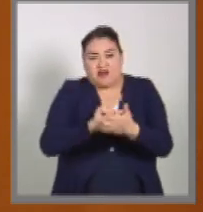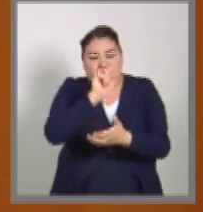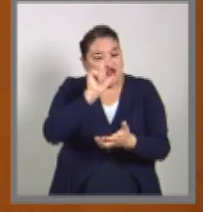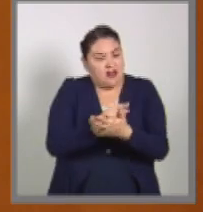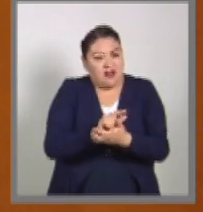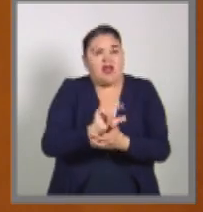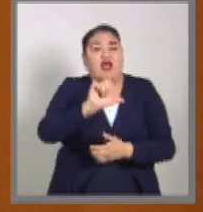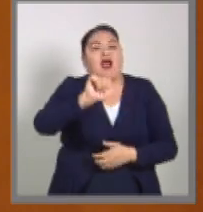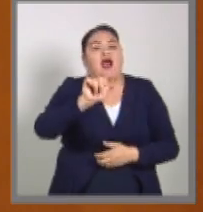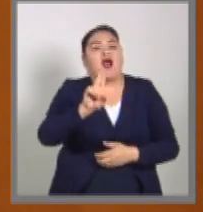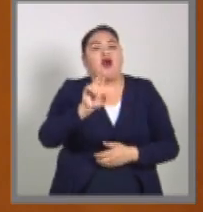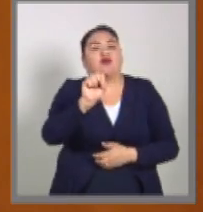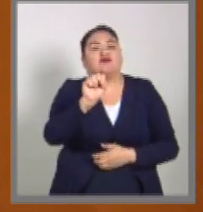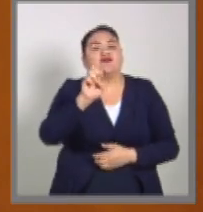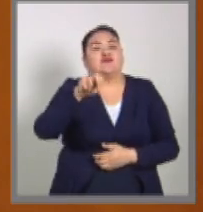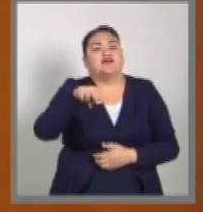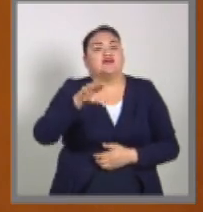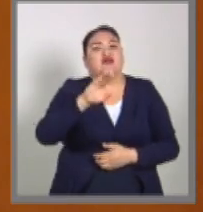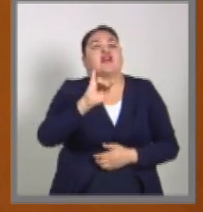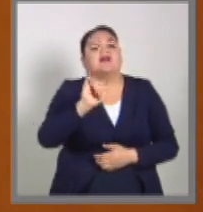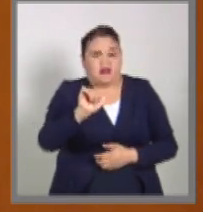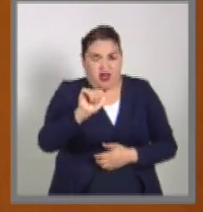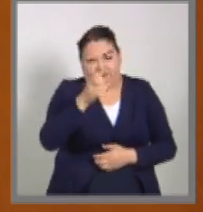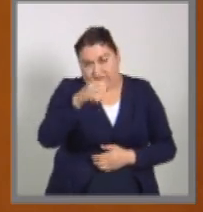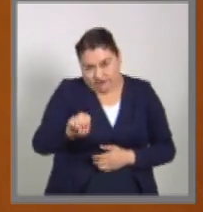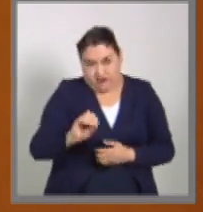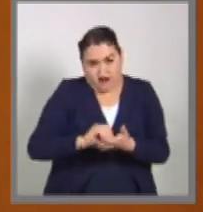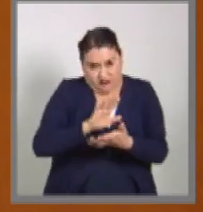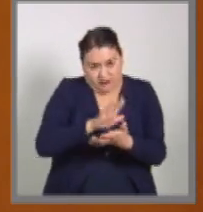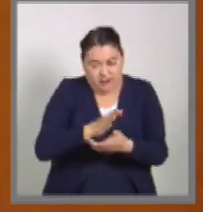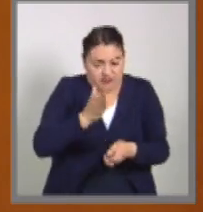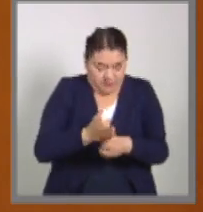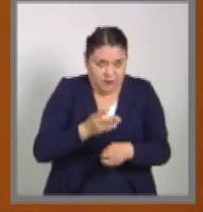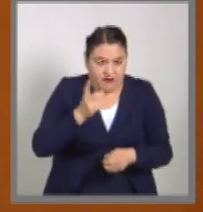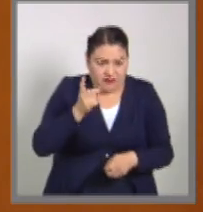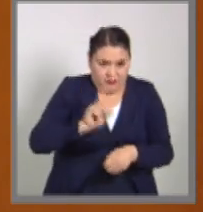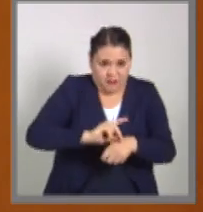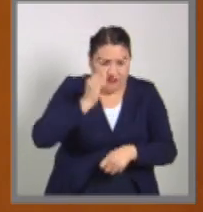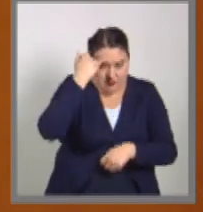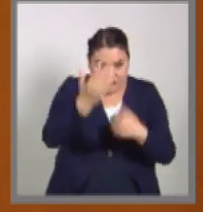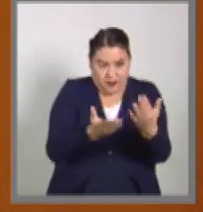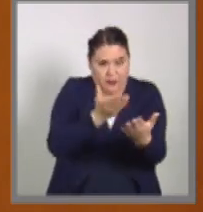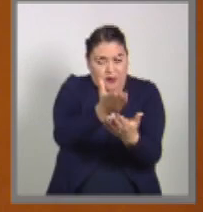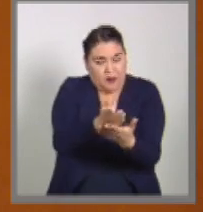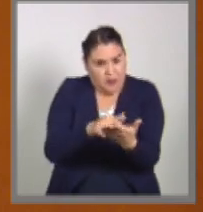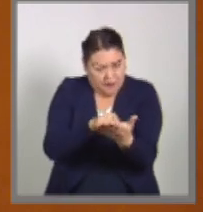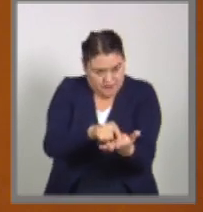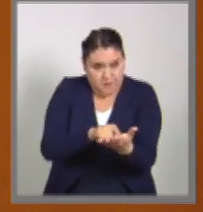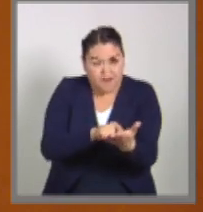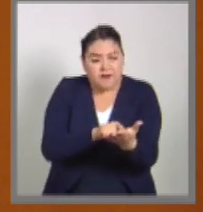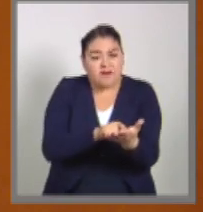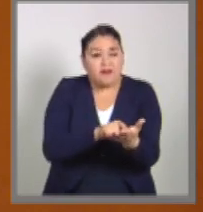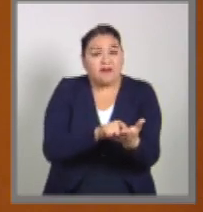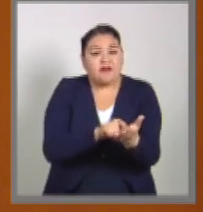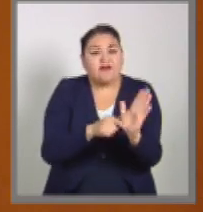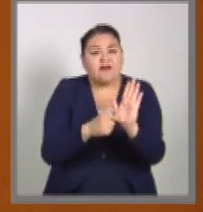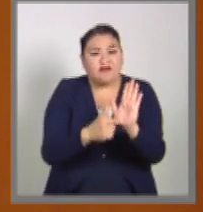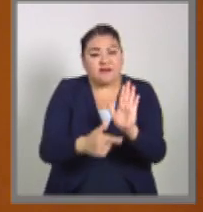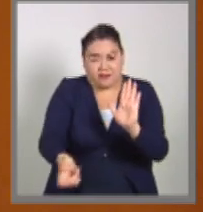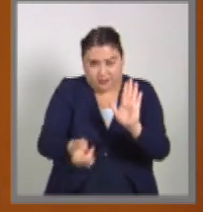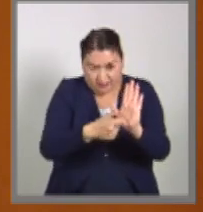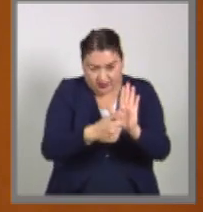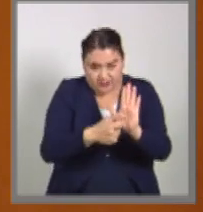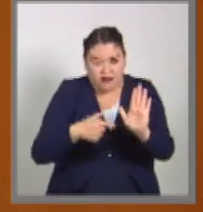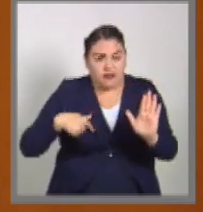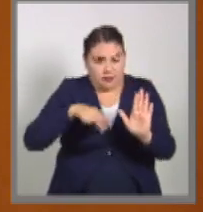características. De tal manera que hoy presentamos esta iniciativa de ley que tenemos